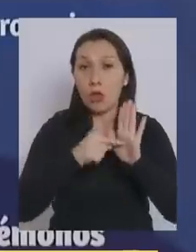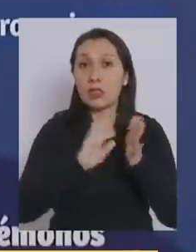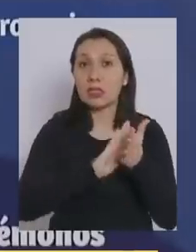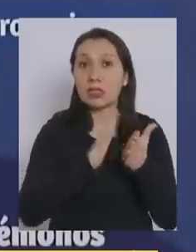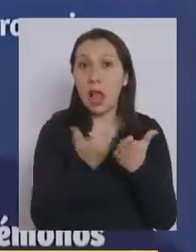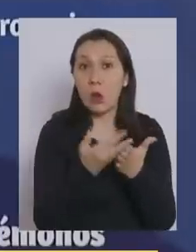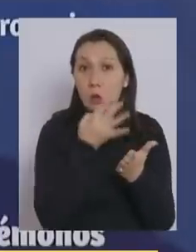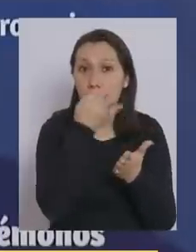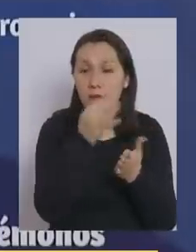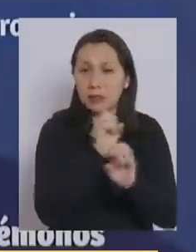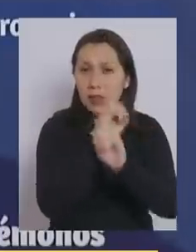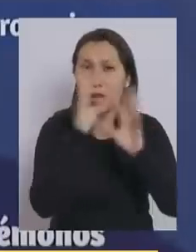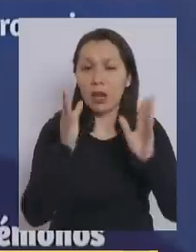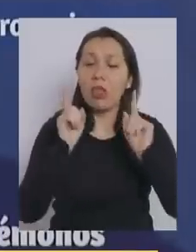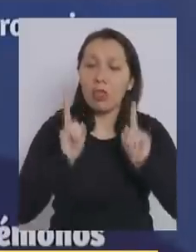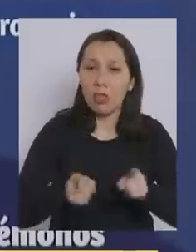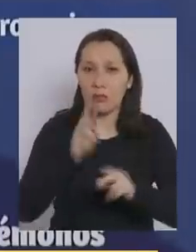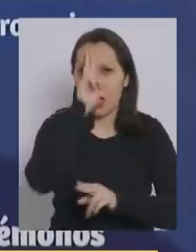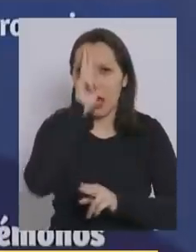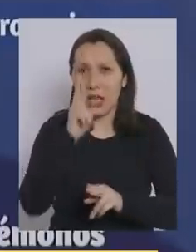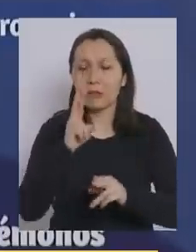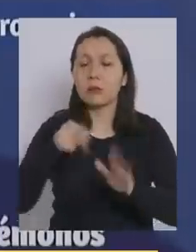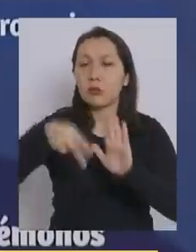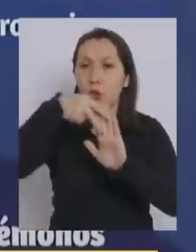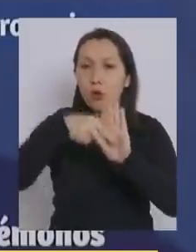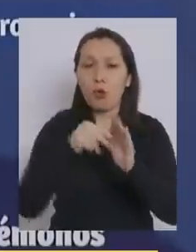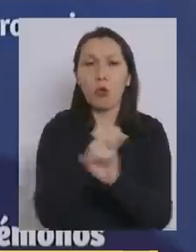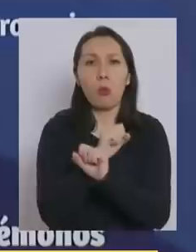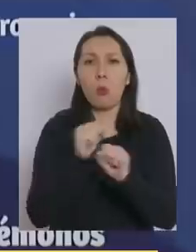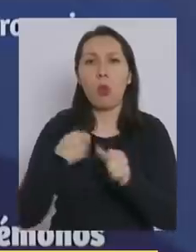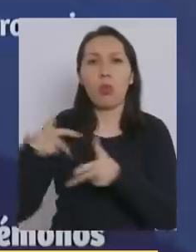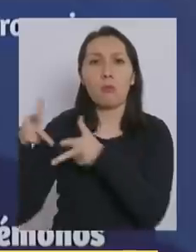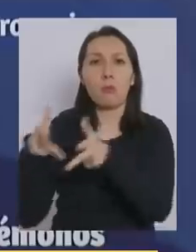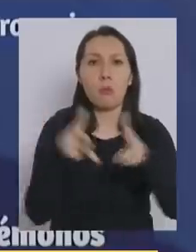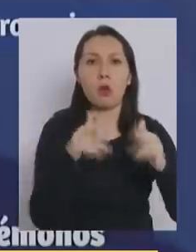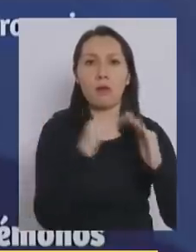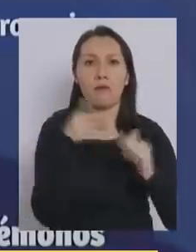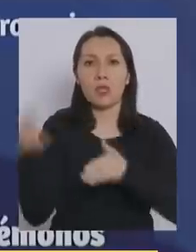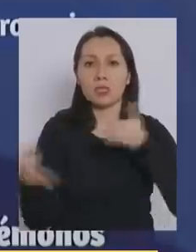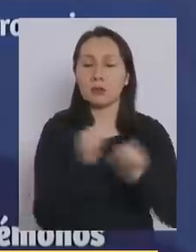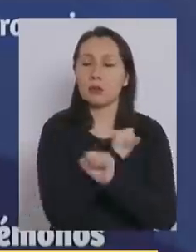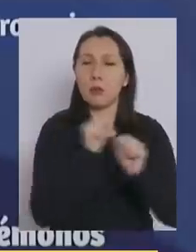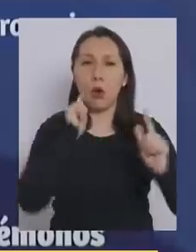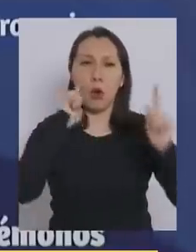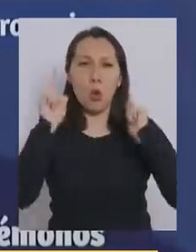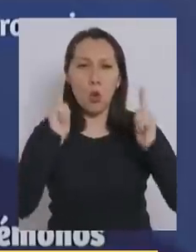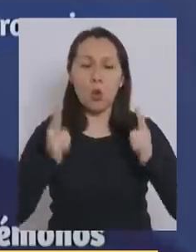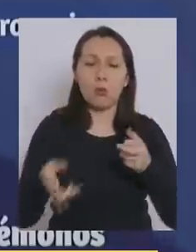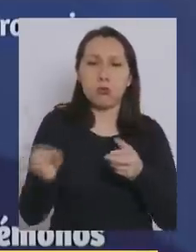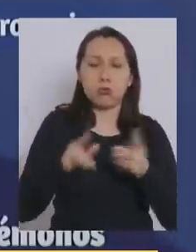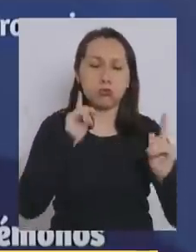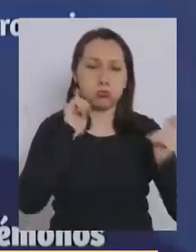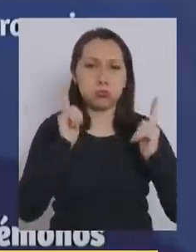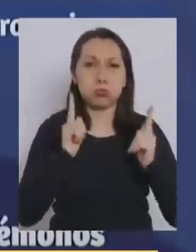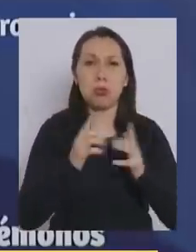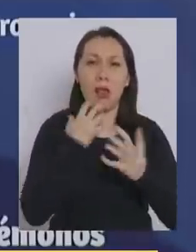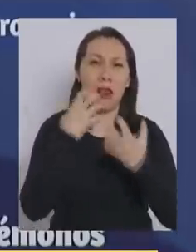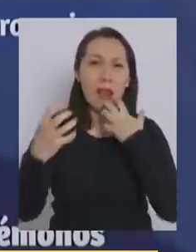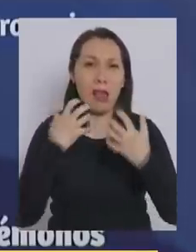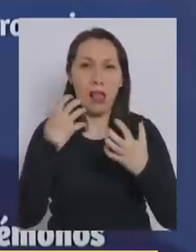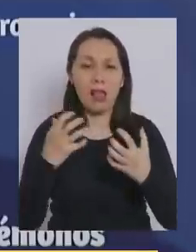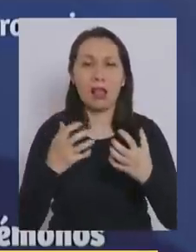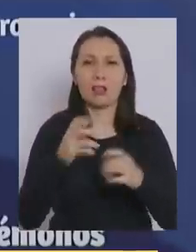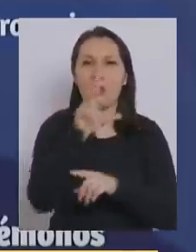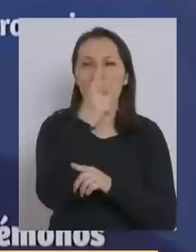claro que se deben respetarse estas normas y no pueden ser molestados los vecinos con ruidos molestos, con gritos,